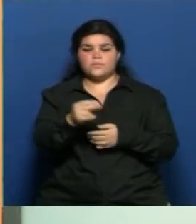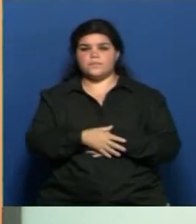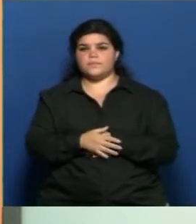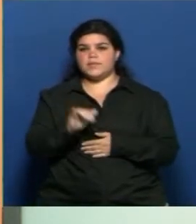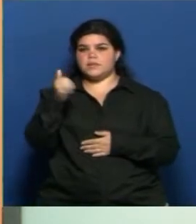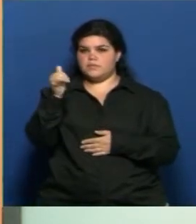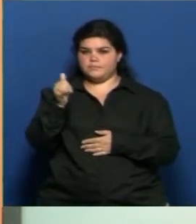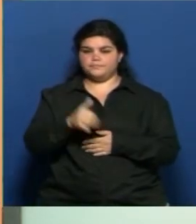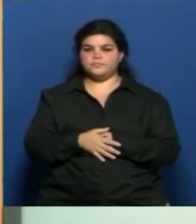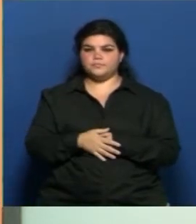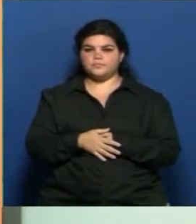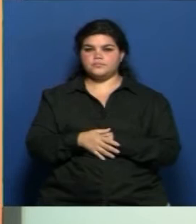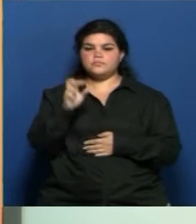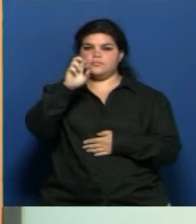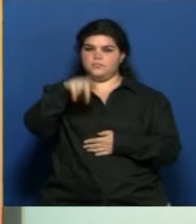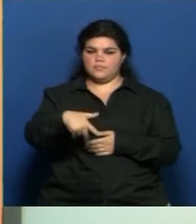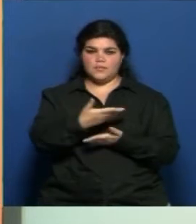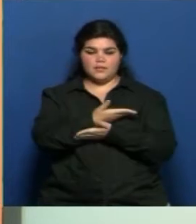es un plan muy general